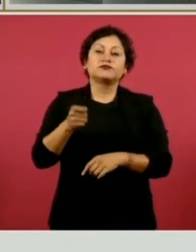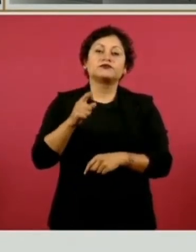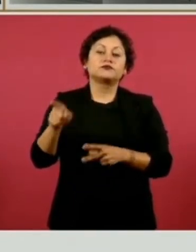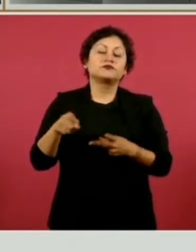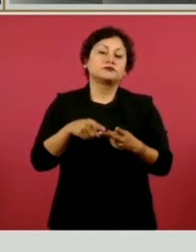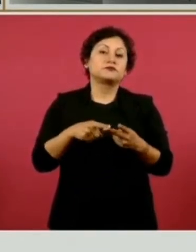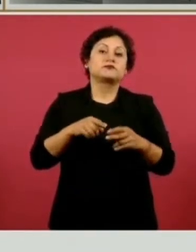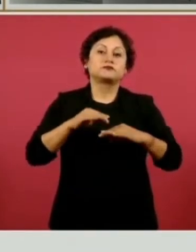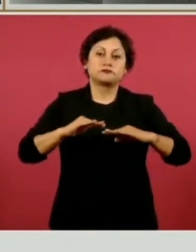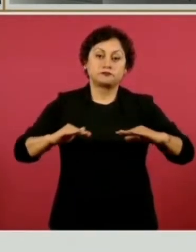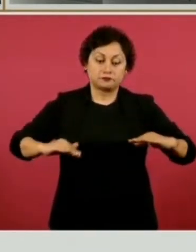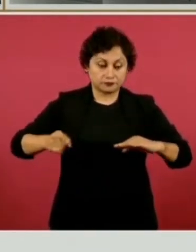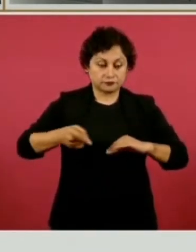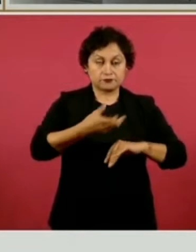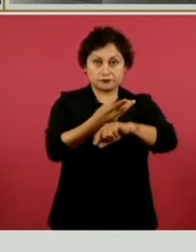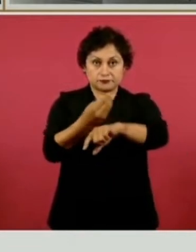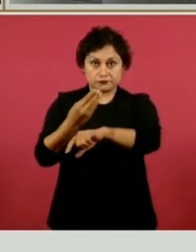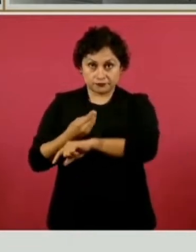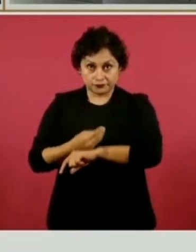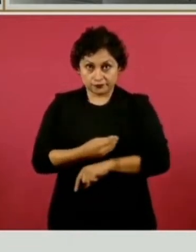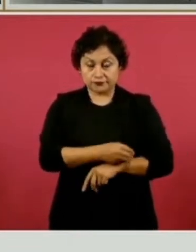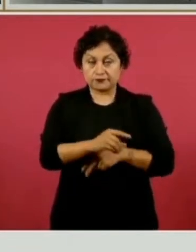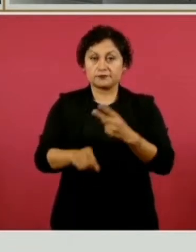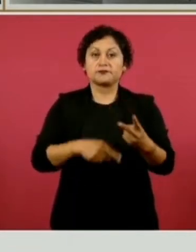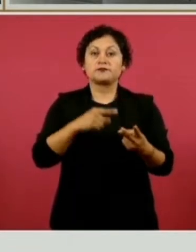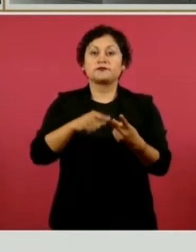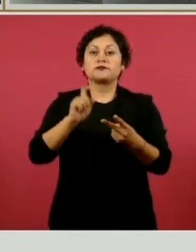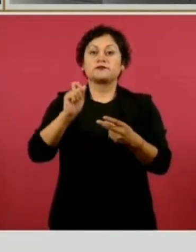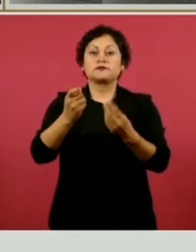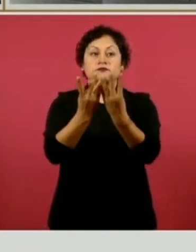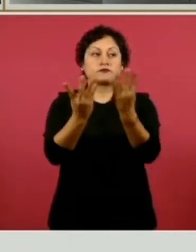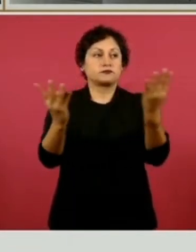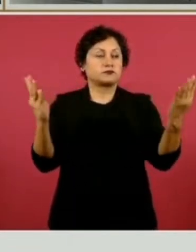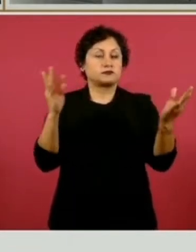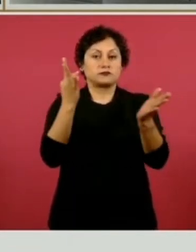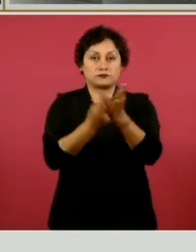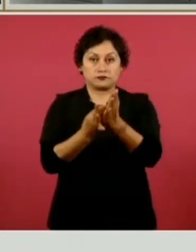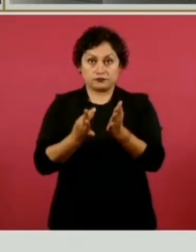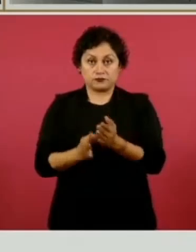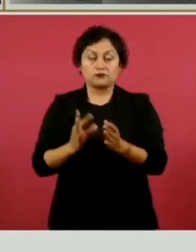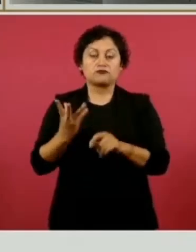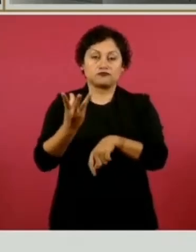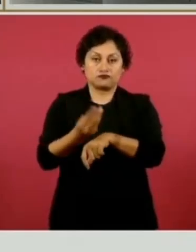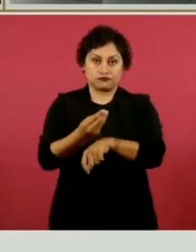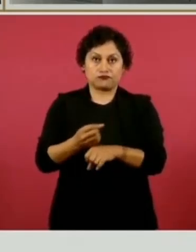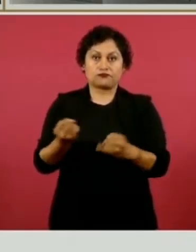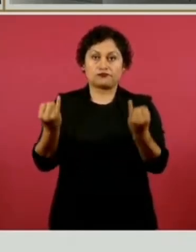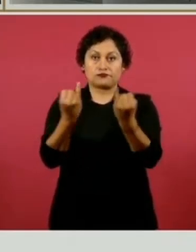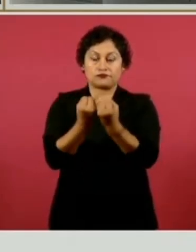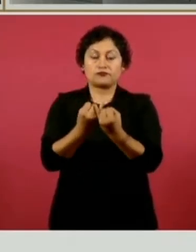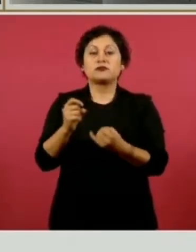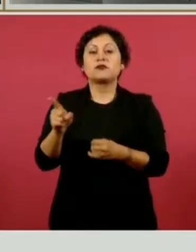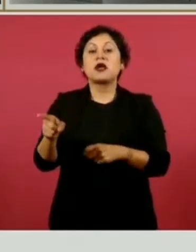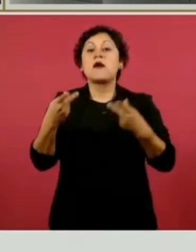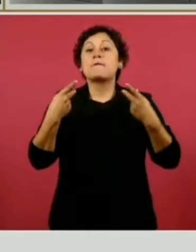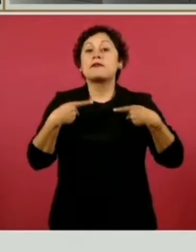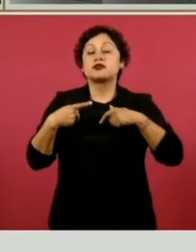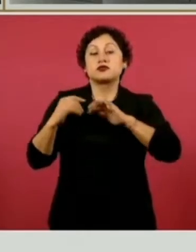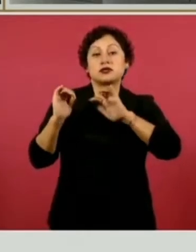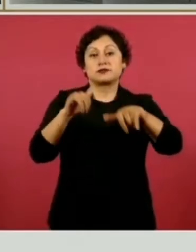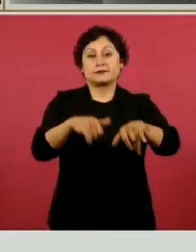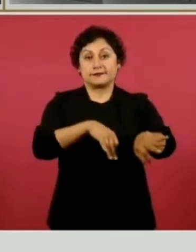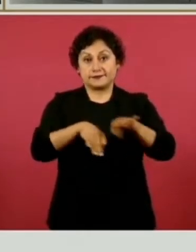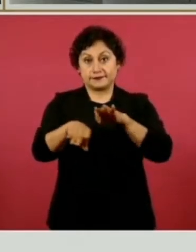rehabilitación de la tapa de registros, colocación de protecciones de metal. También en la parte de personal, en el caso